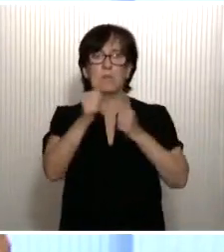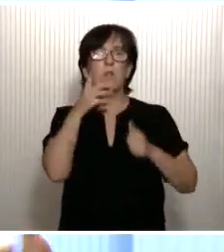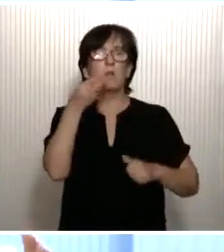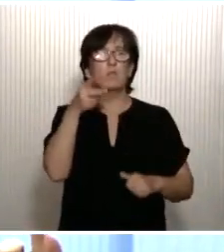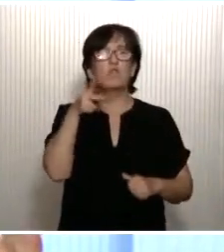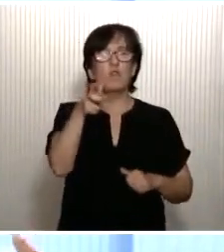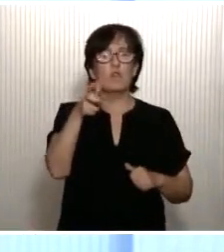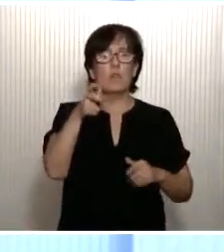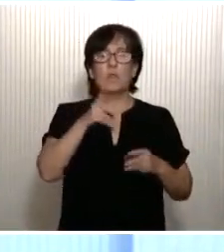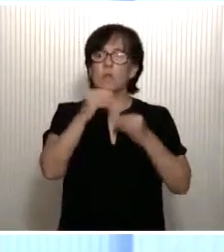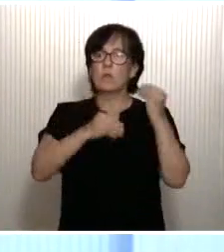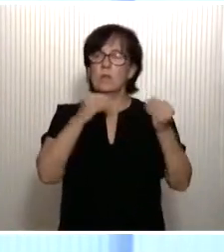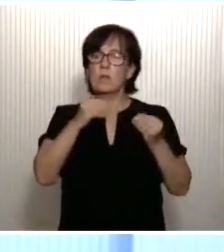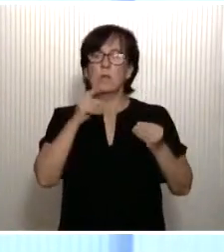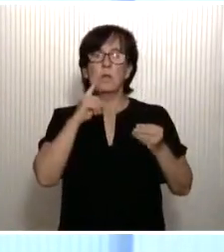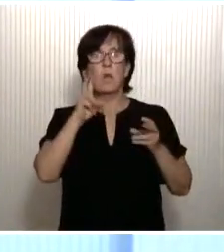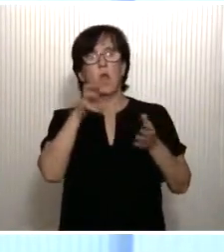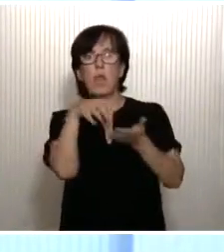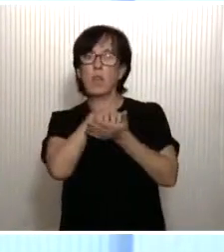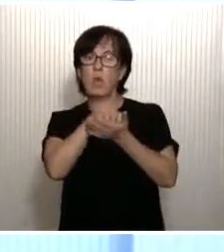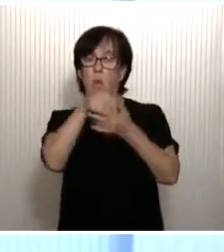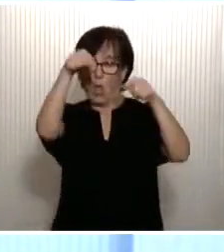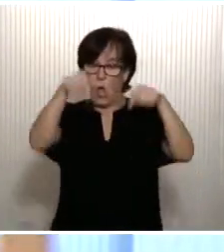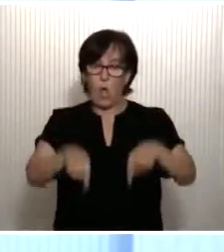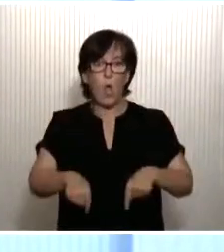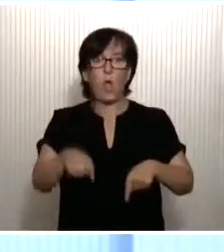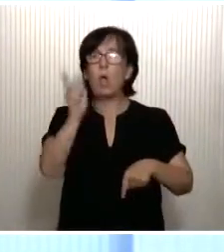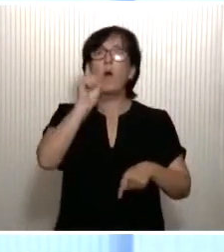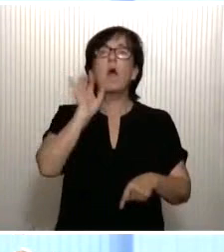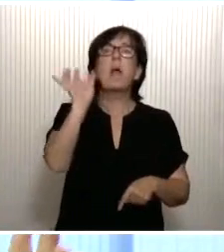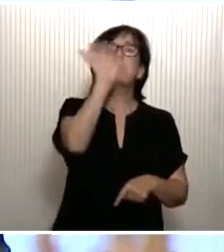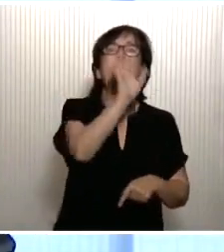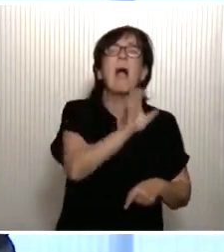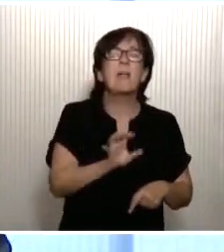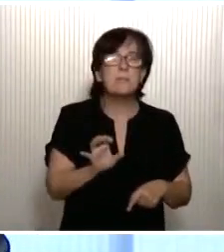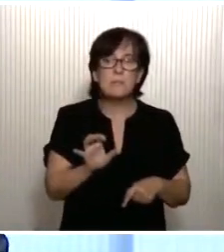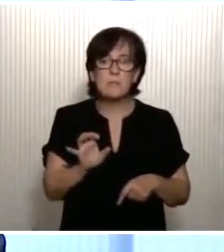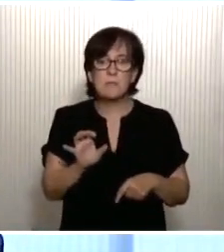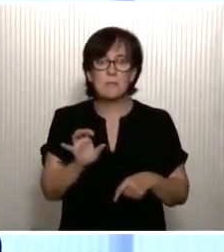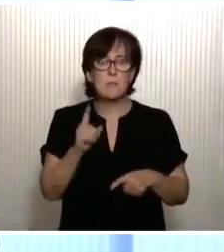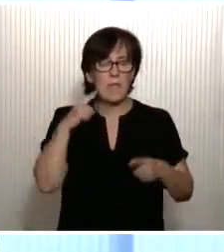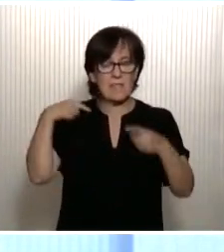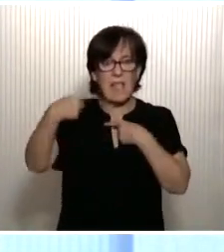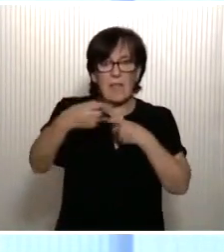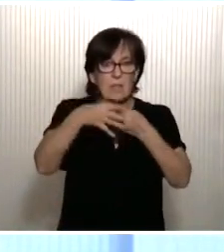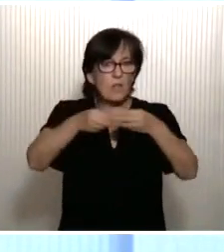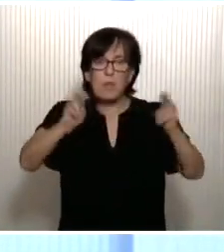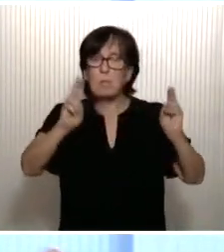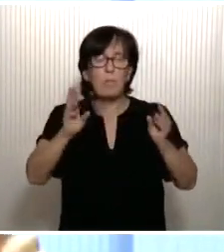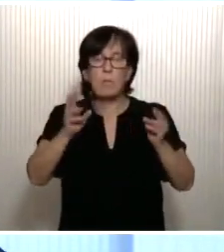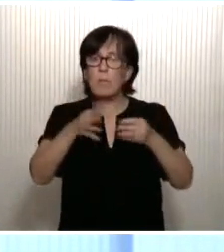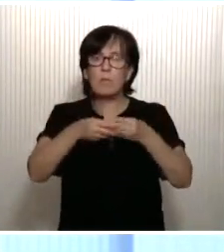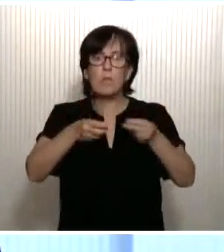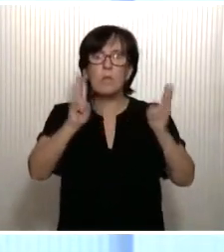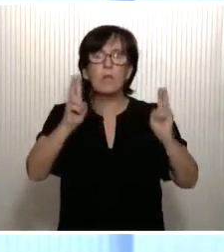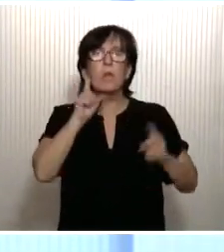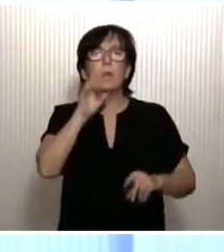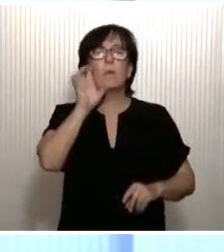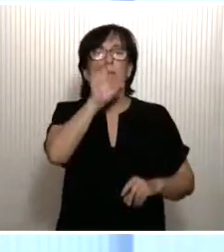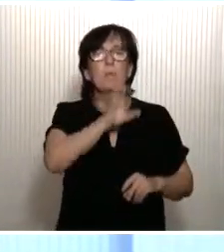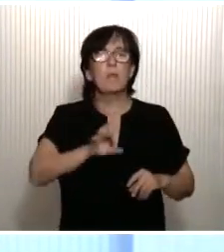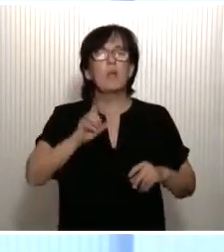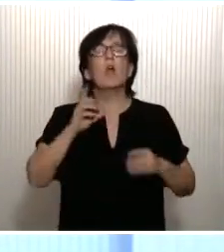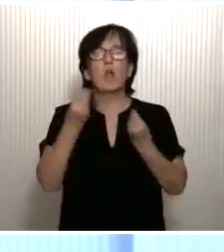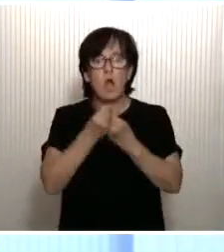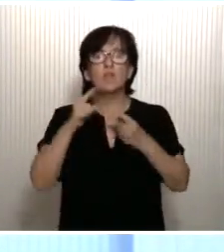que están siendo puestos en cuestión hoy, no por países sin tradiciones democráticas, sino por países con